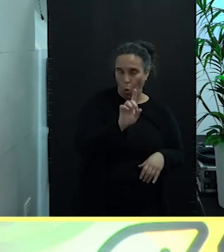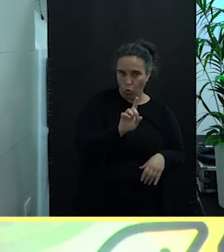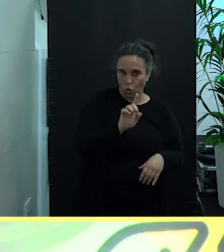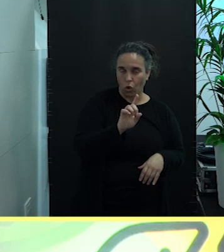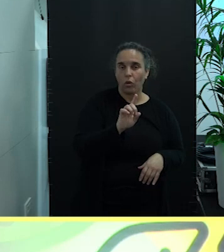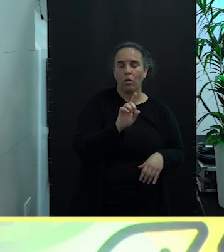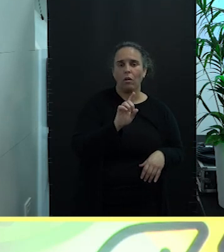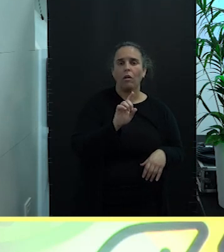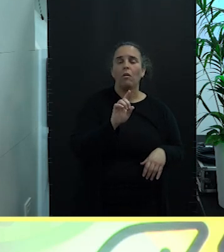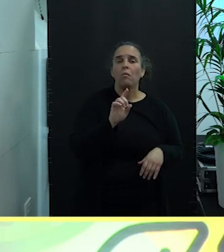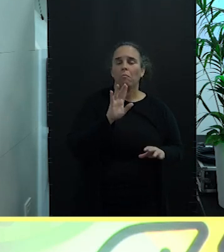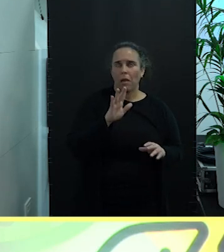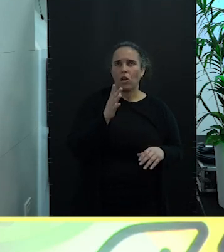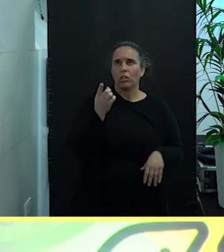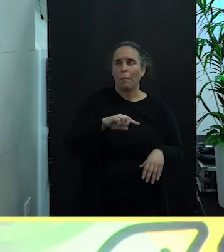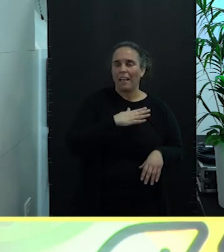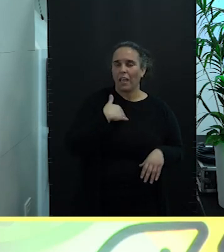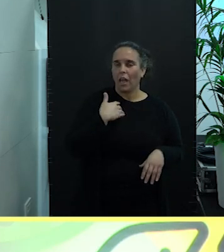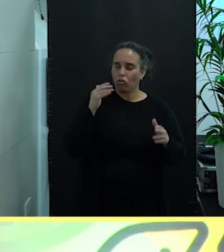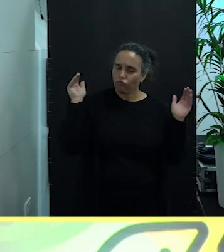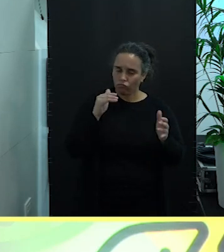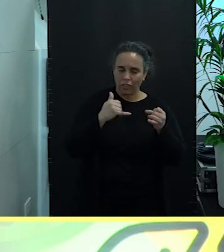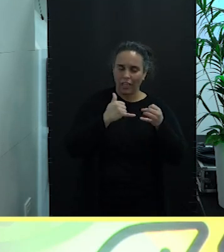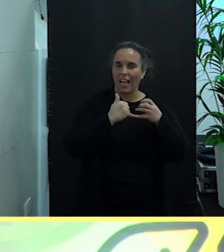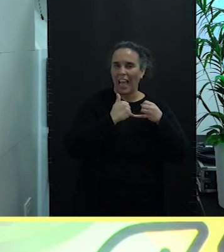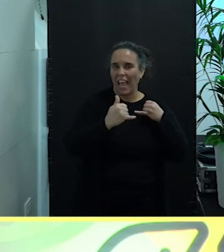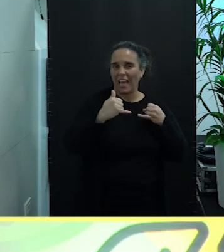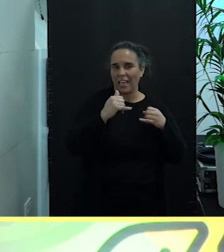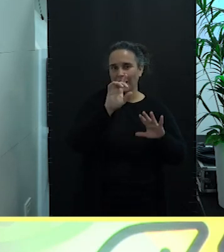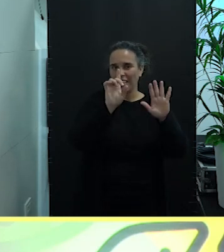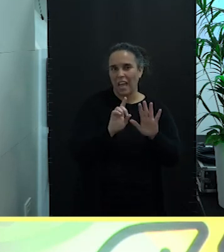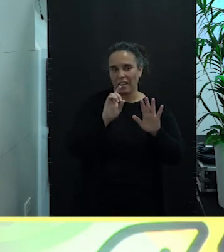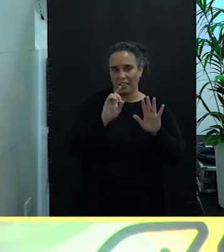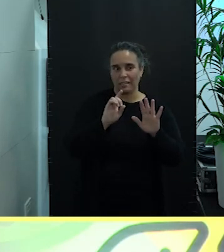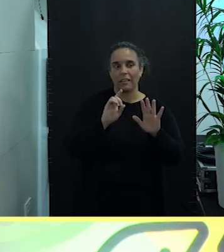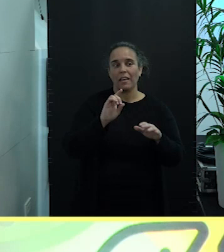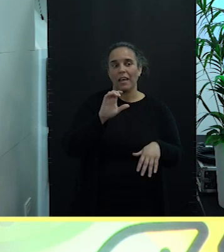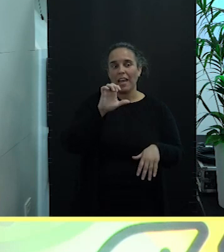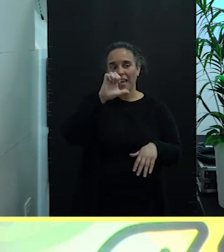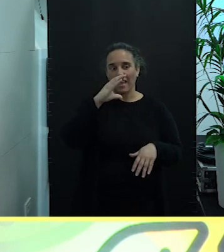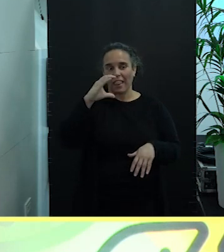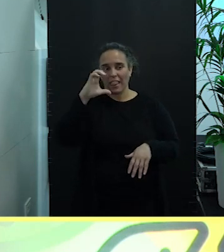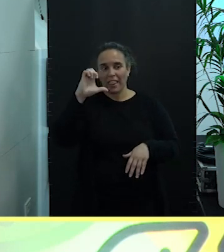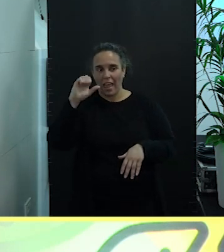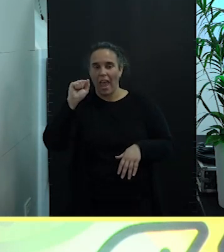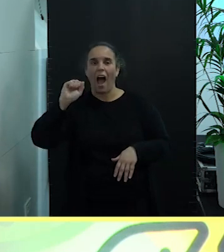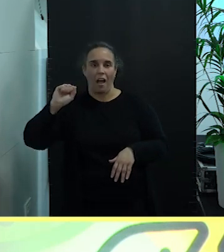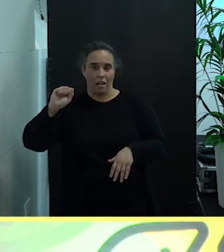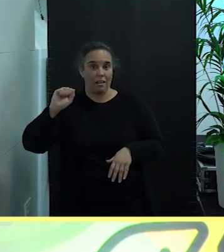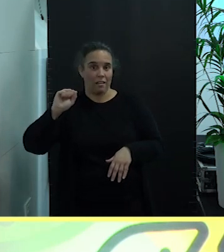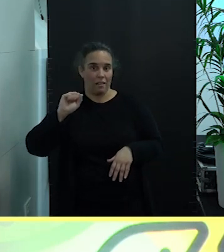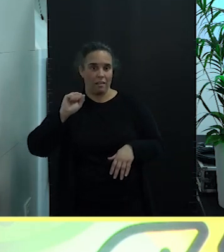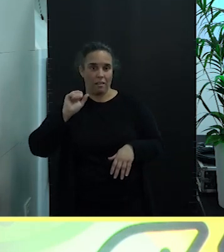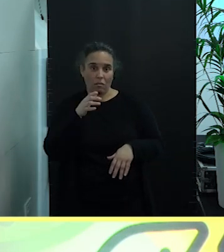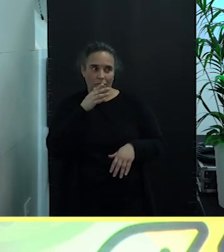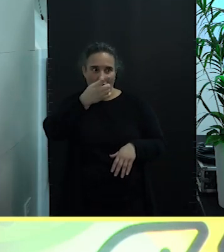a me gustaría hacer referencia al eje 6 de la ECEA, que se refiere, concretamente, a lo que nos afecta hoy aquí